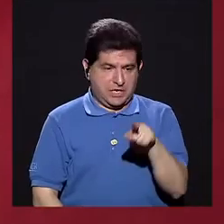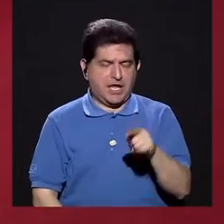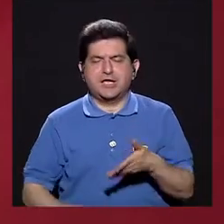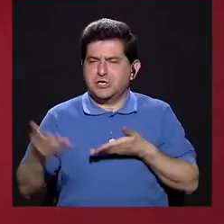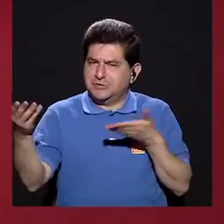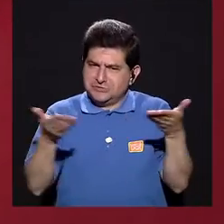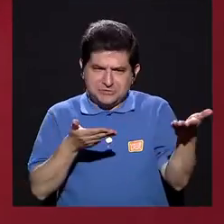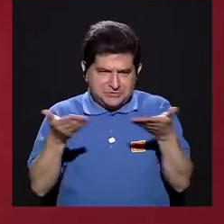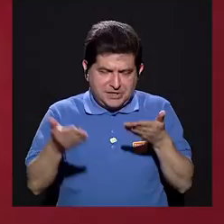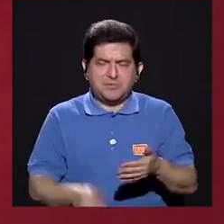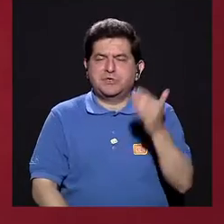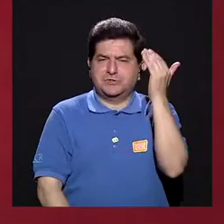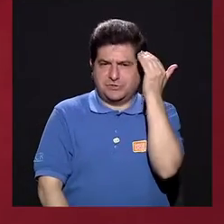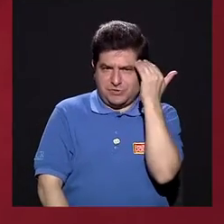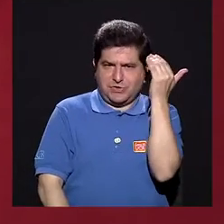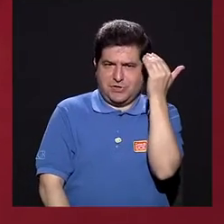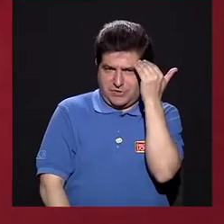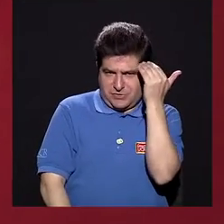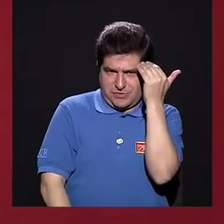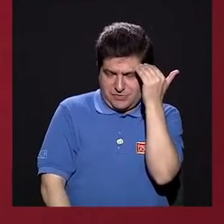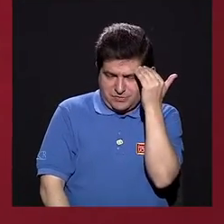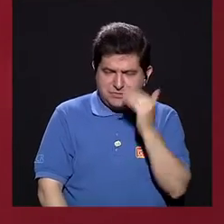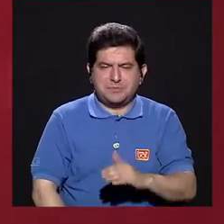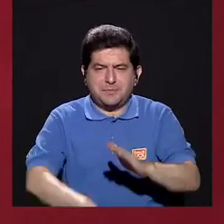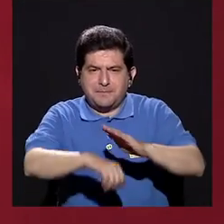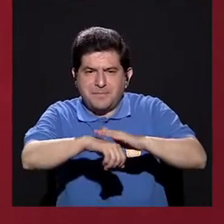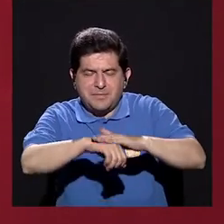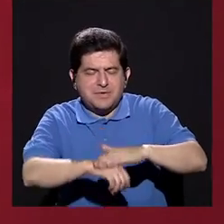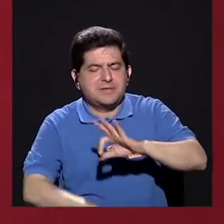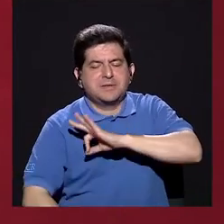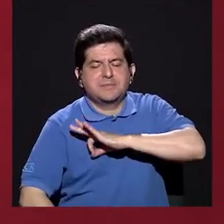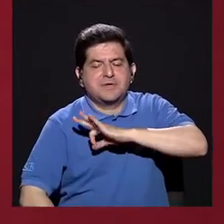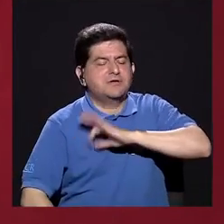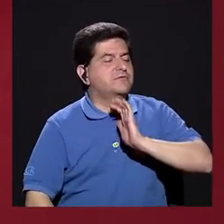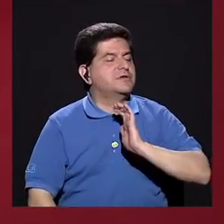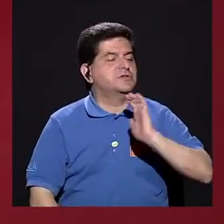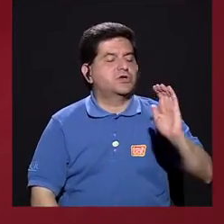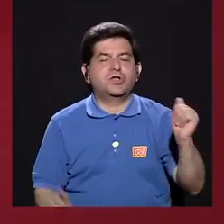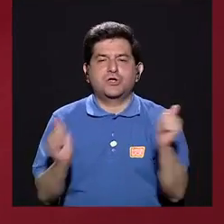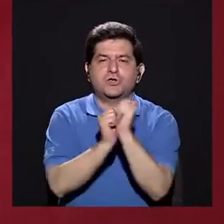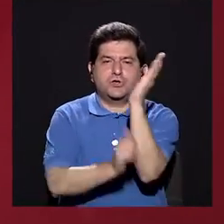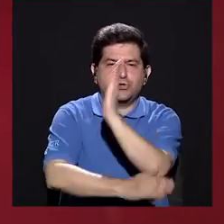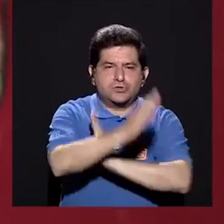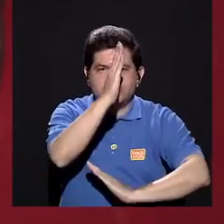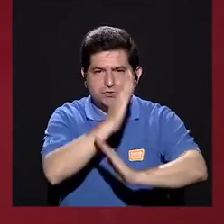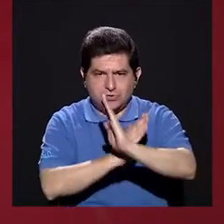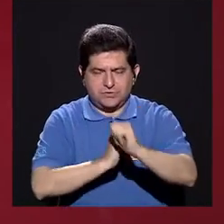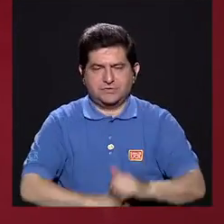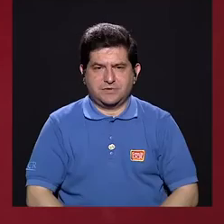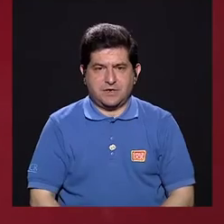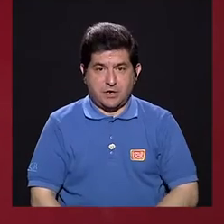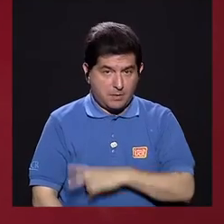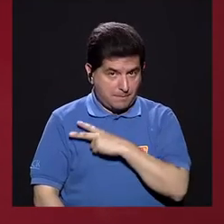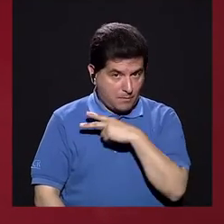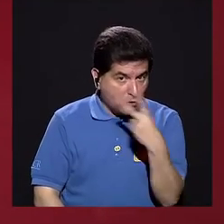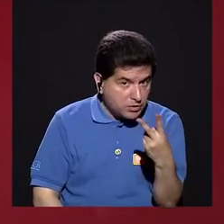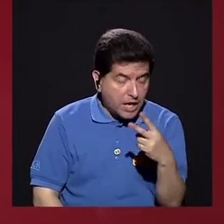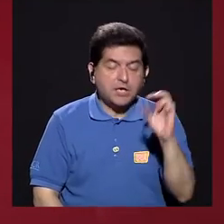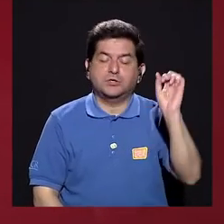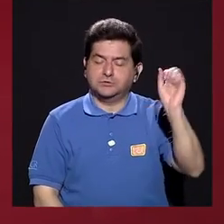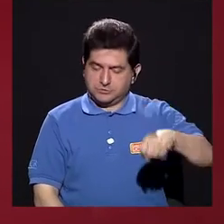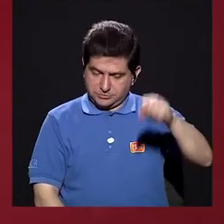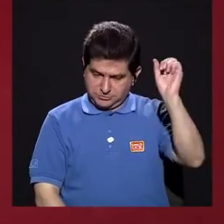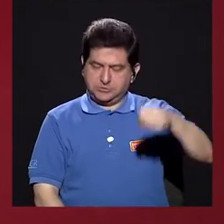prestan sus servicios y sus conocimientos a favor de los niños con discapacidad de escasos recursos. De manera voluntaria.